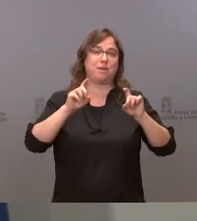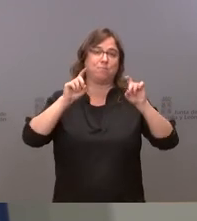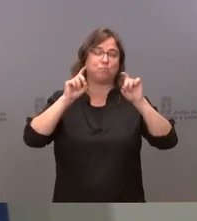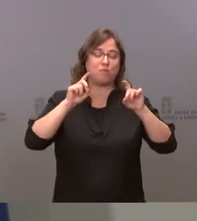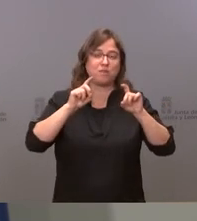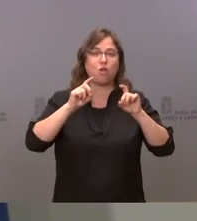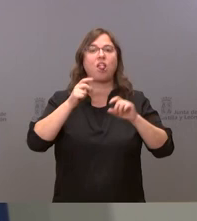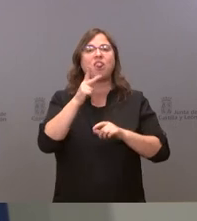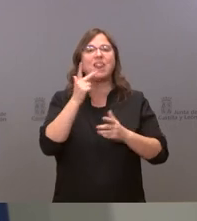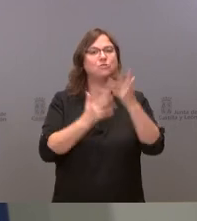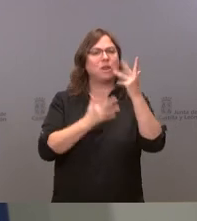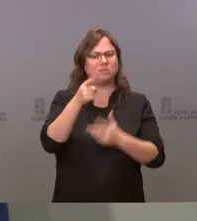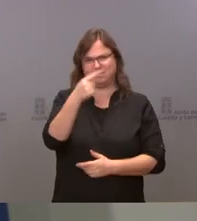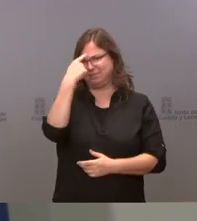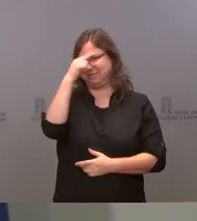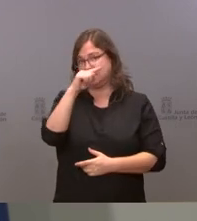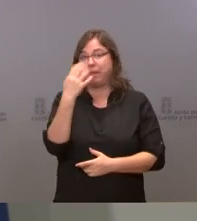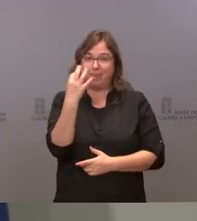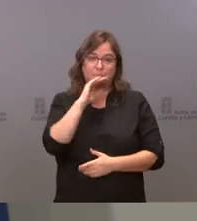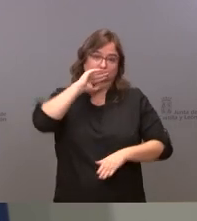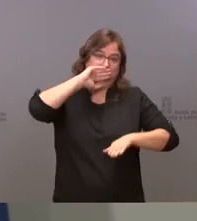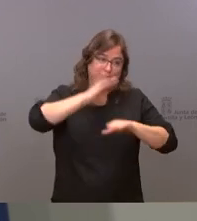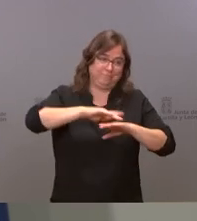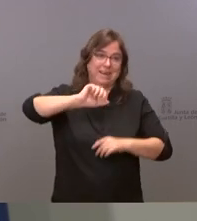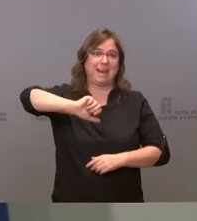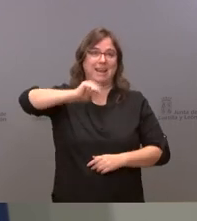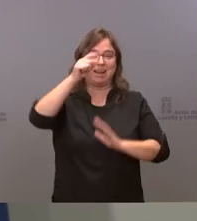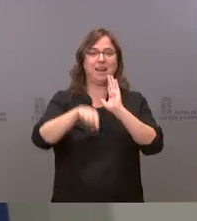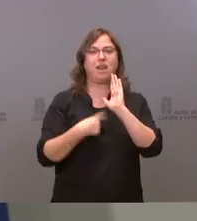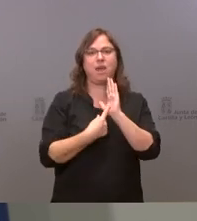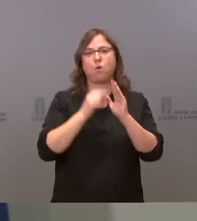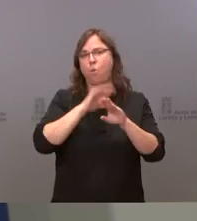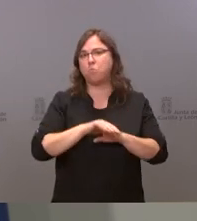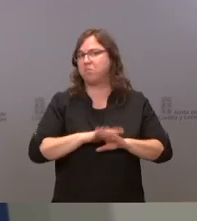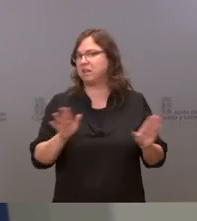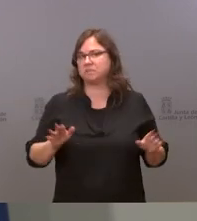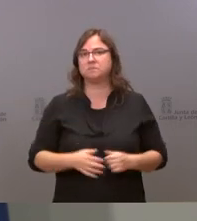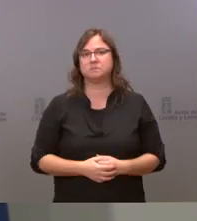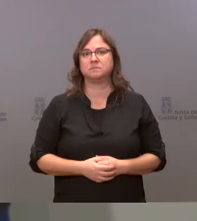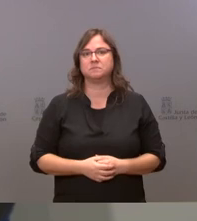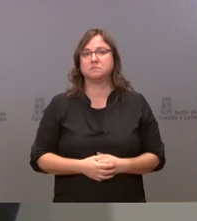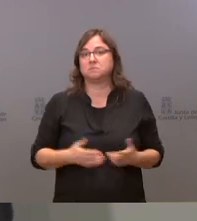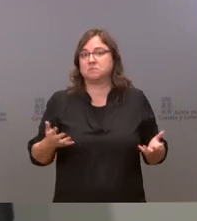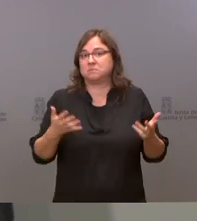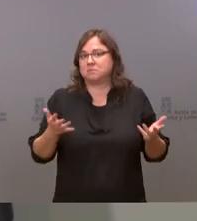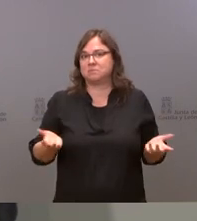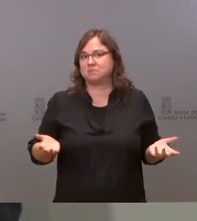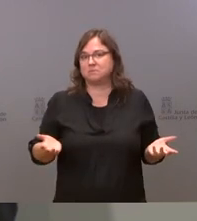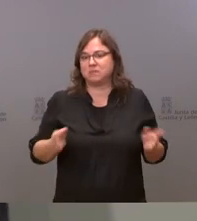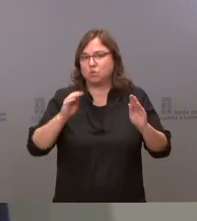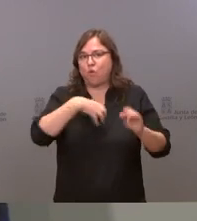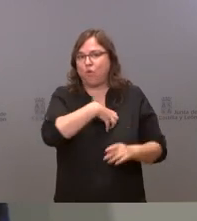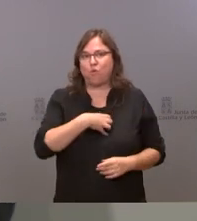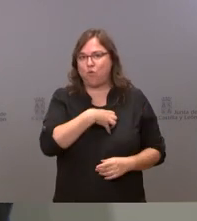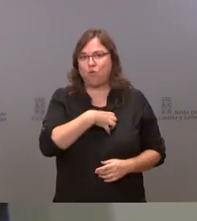el cumplimiento de la norma a nivel estatal y esa es su función